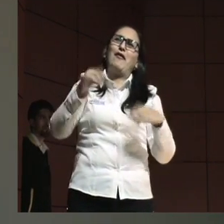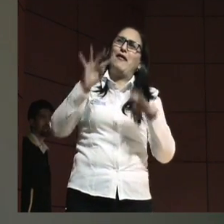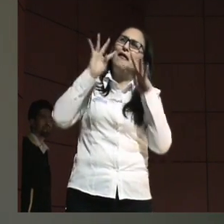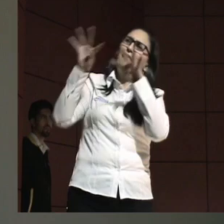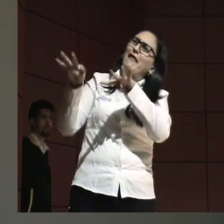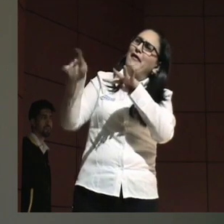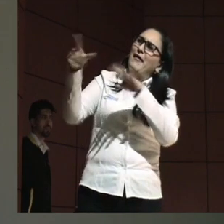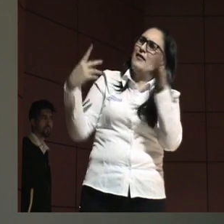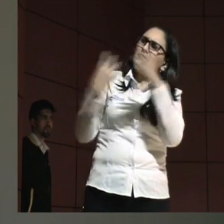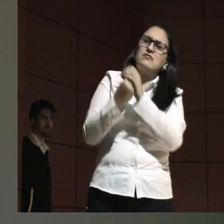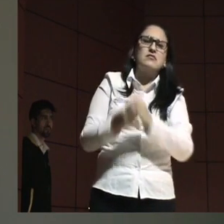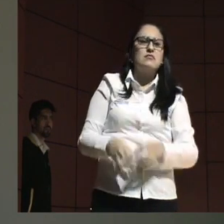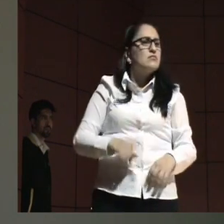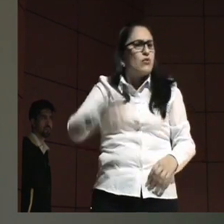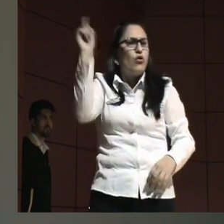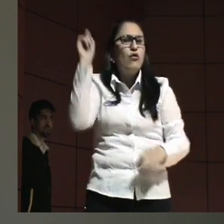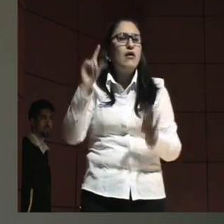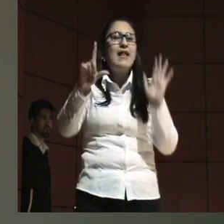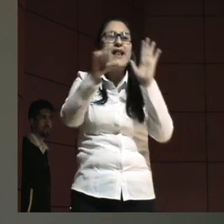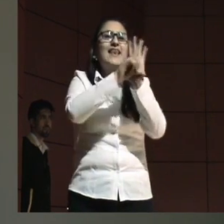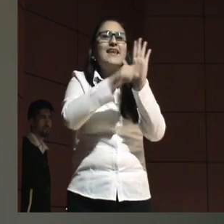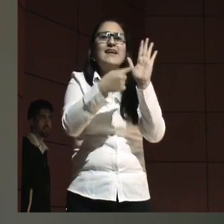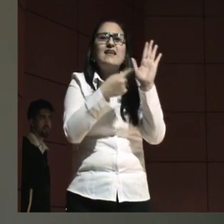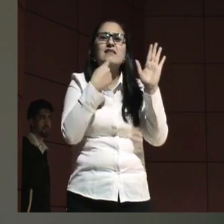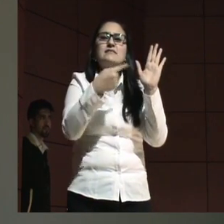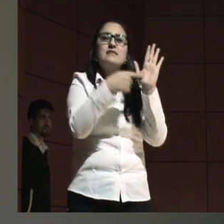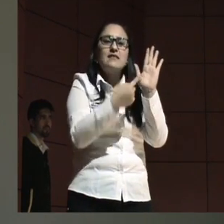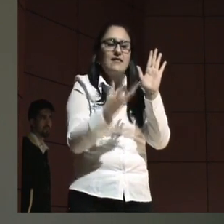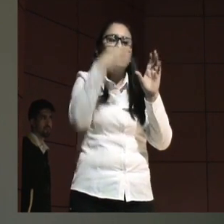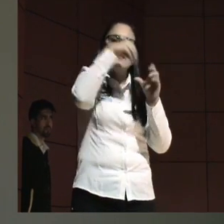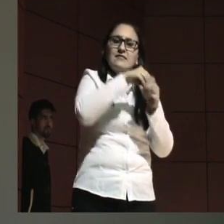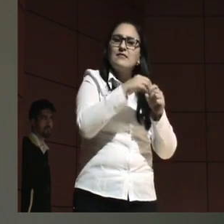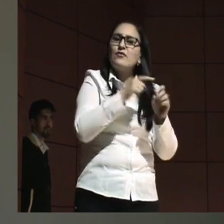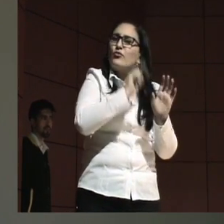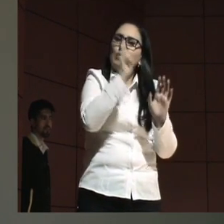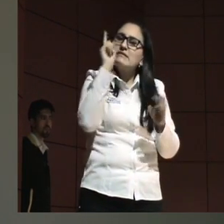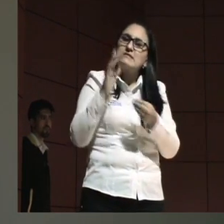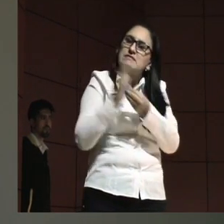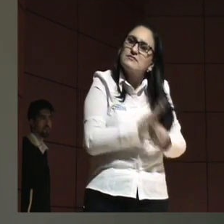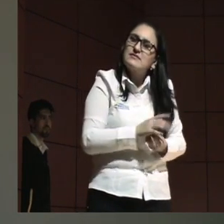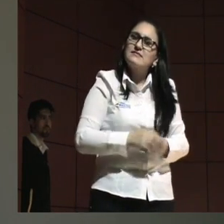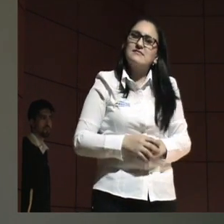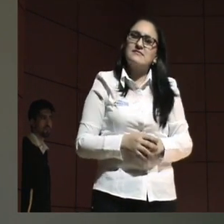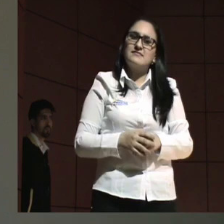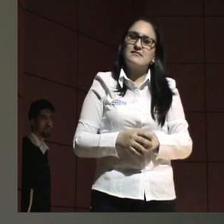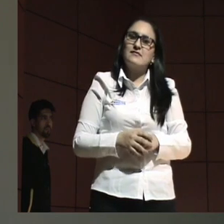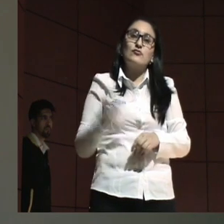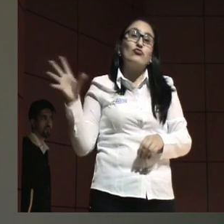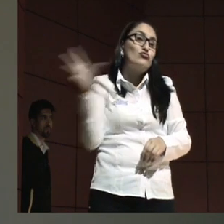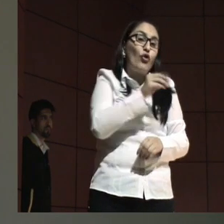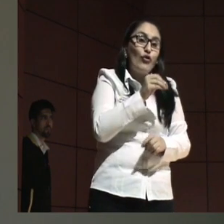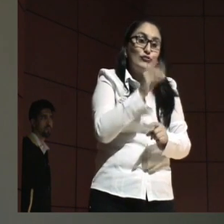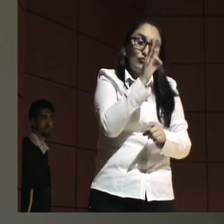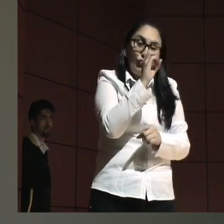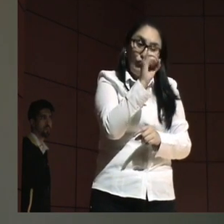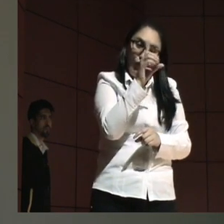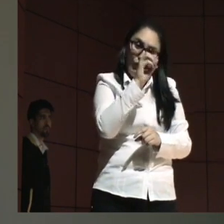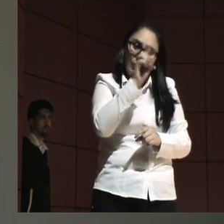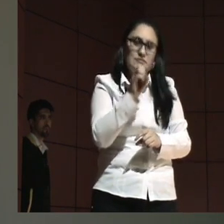Pero nosotros diríamos, no, es que la ley en su conformación no debería ser excluyente. Si todos son todos.